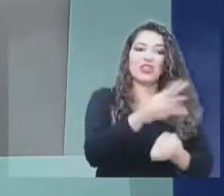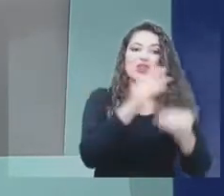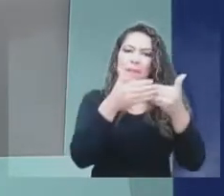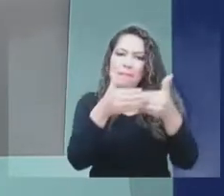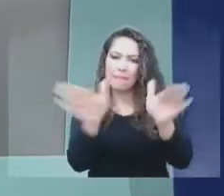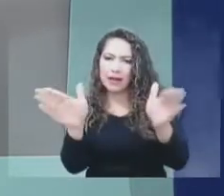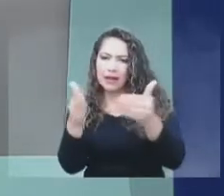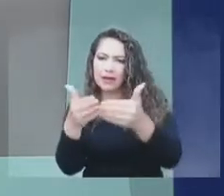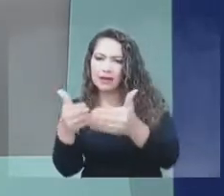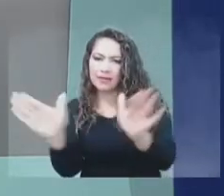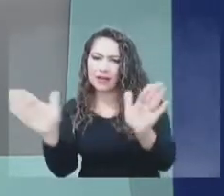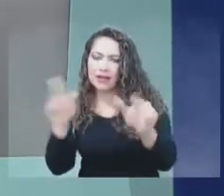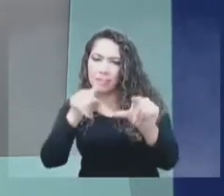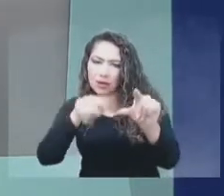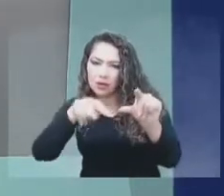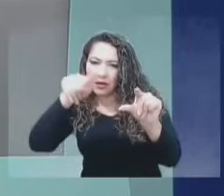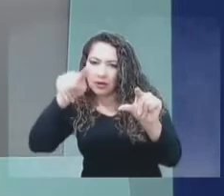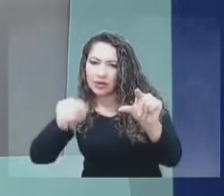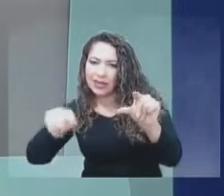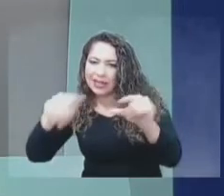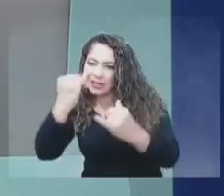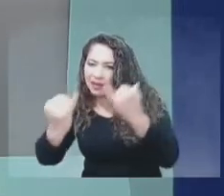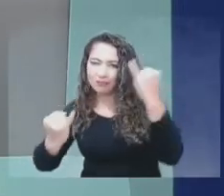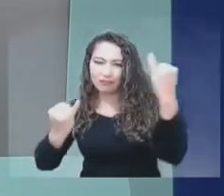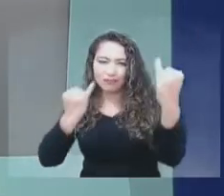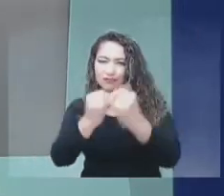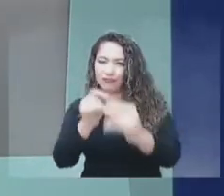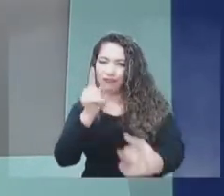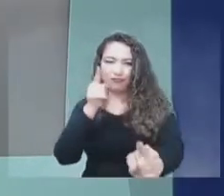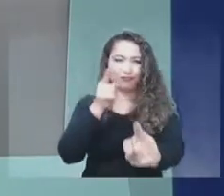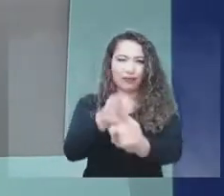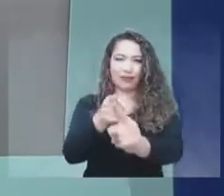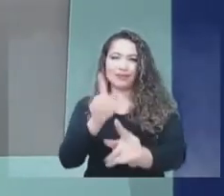identificadas para IMT para los próximos años.